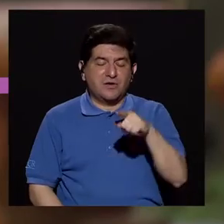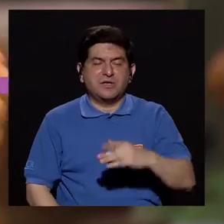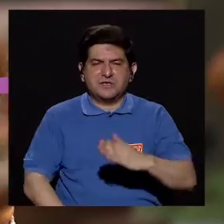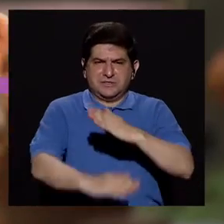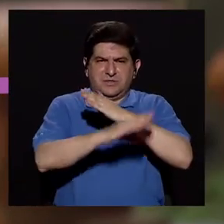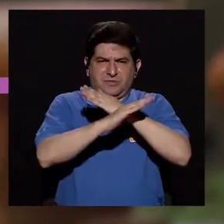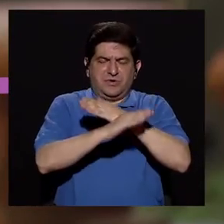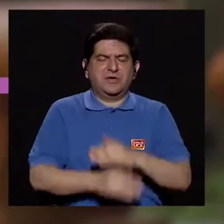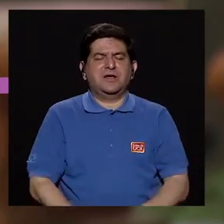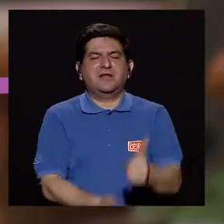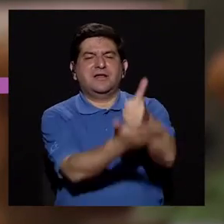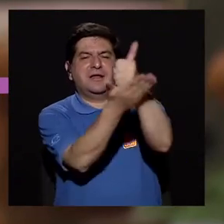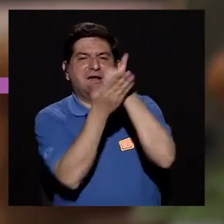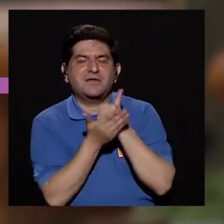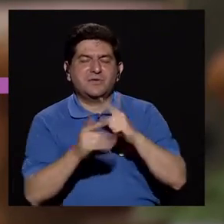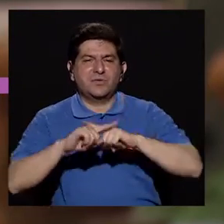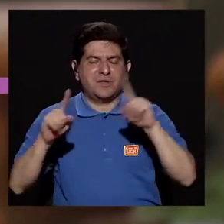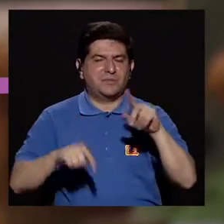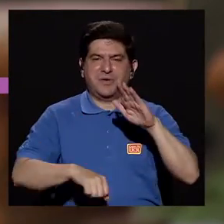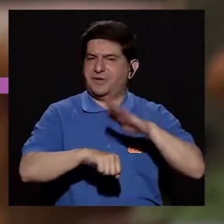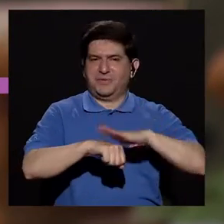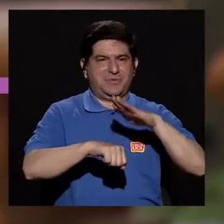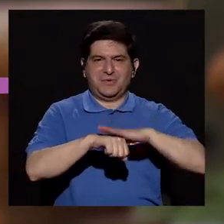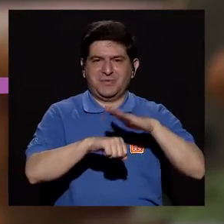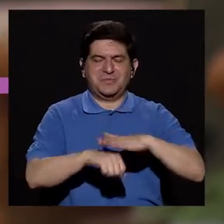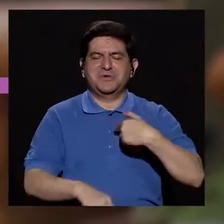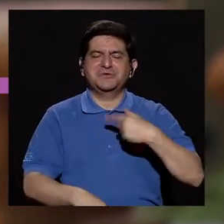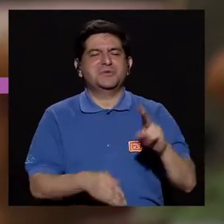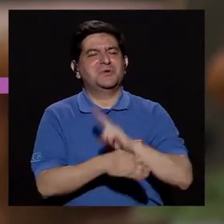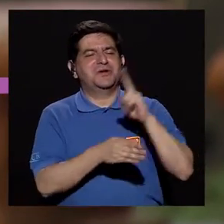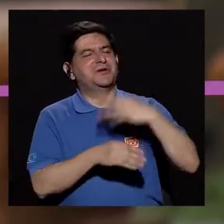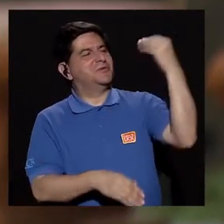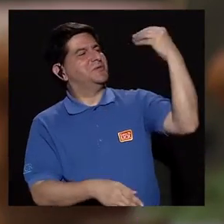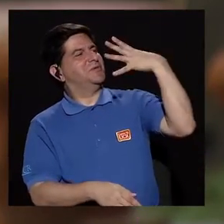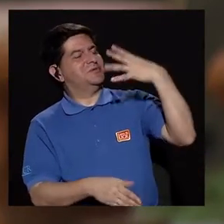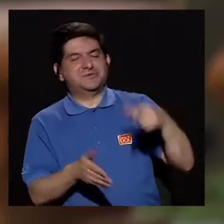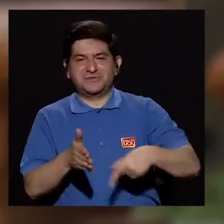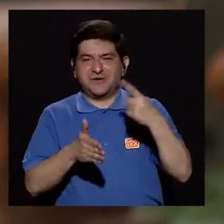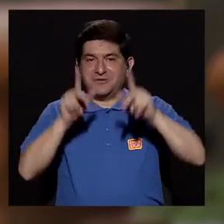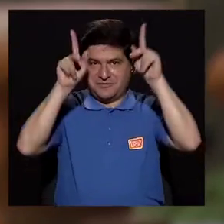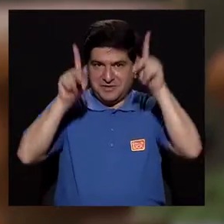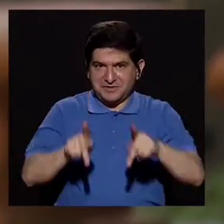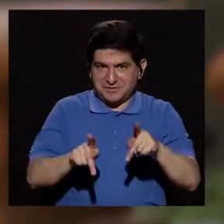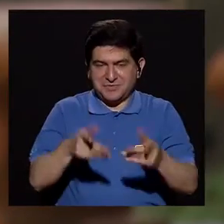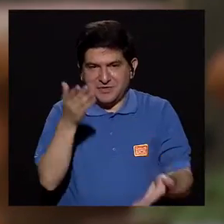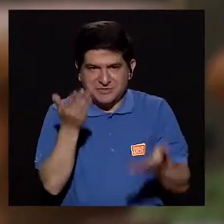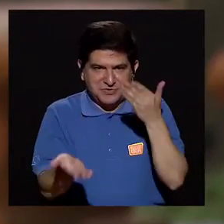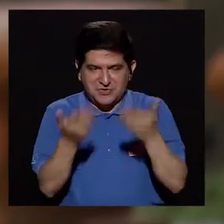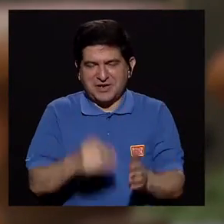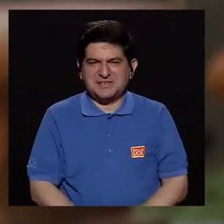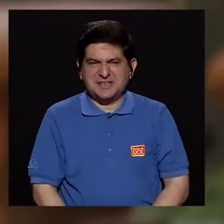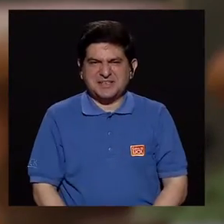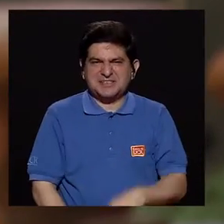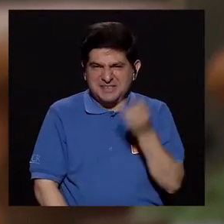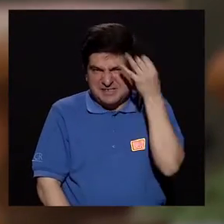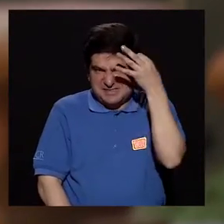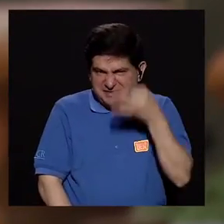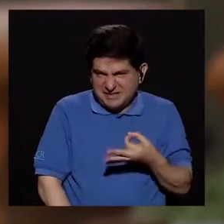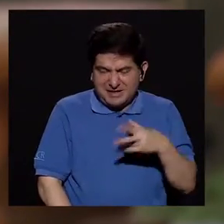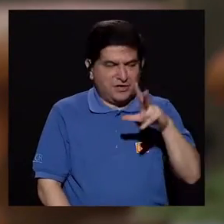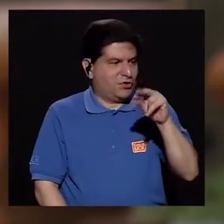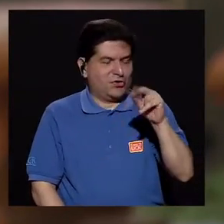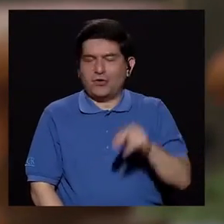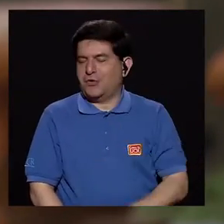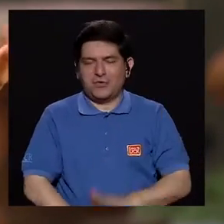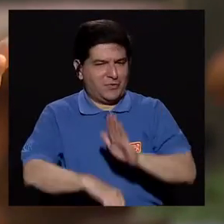solar viene a ser como el complemento, pero no es un permiso para asolearse, que eso es lo que la gente a veces les tira un poquillo, ¿verdad?